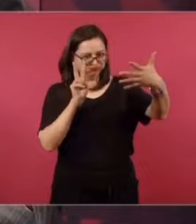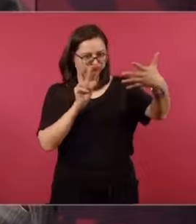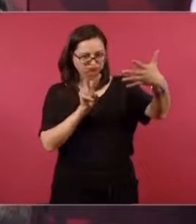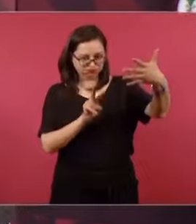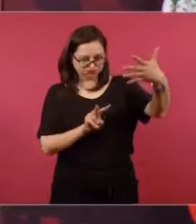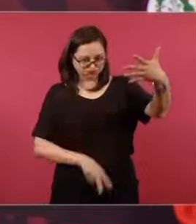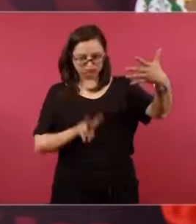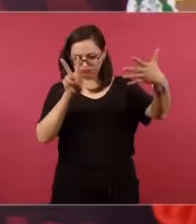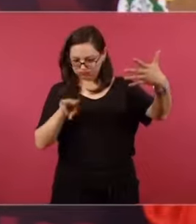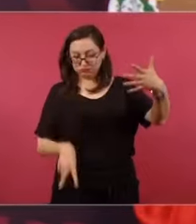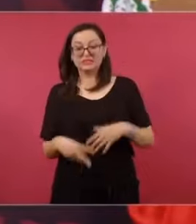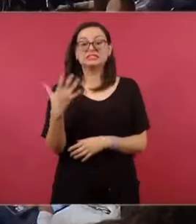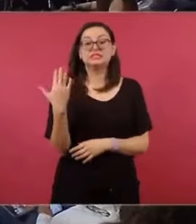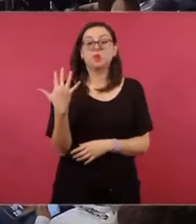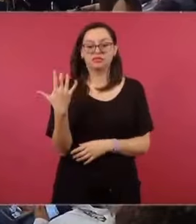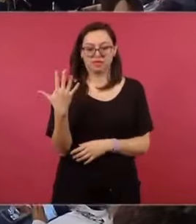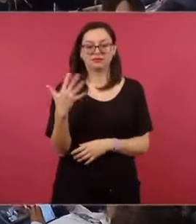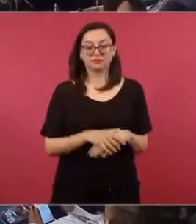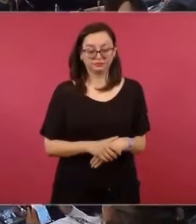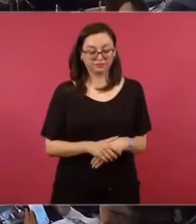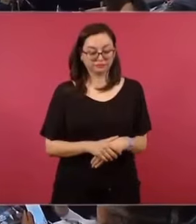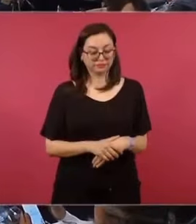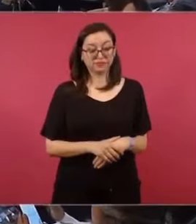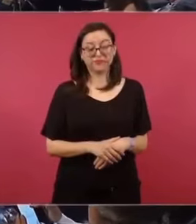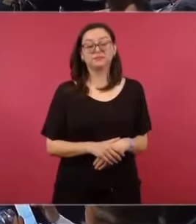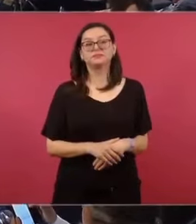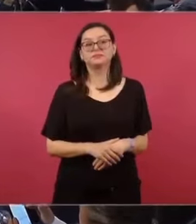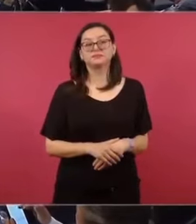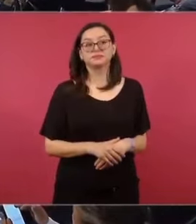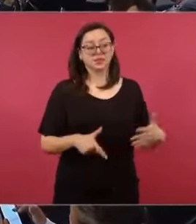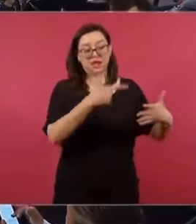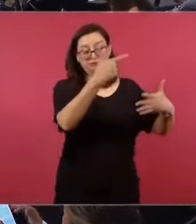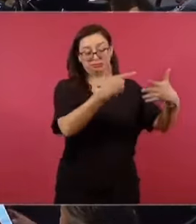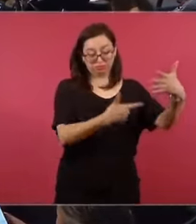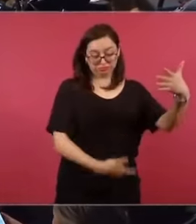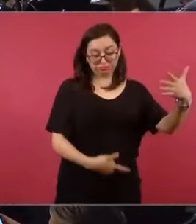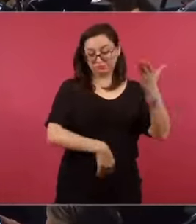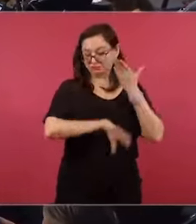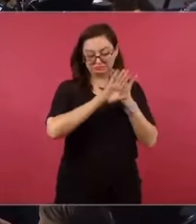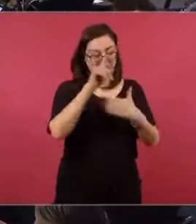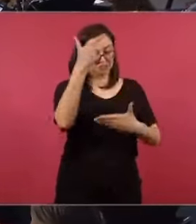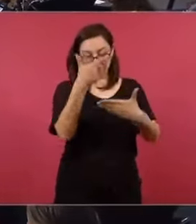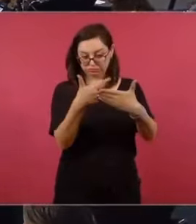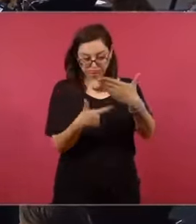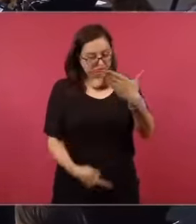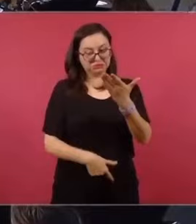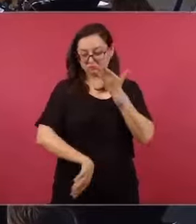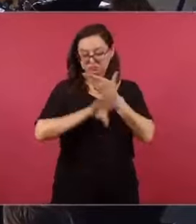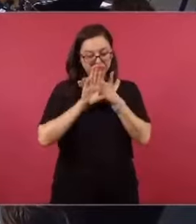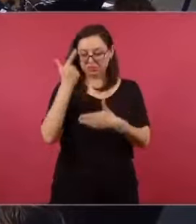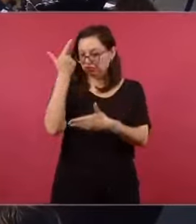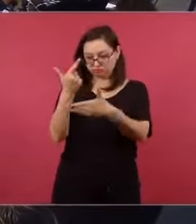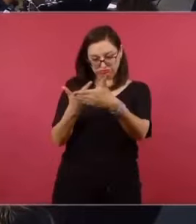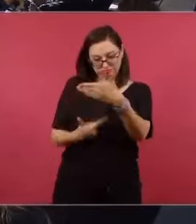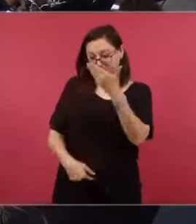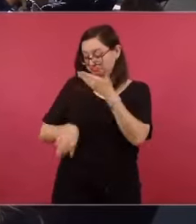creo que son como 50 que ponen, si hay 5 de los 50, que sean